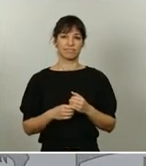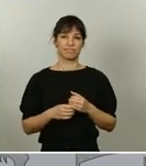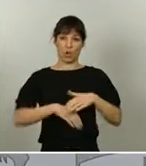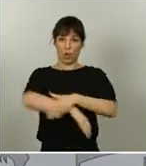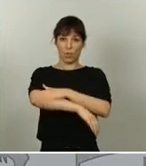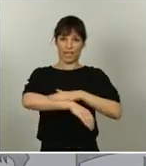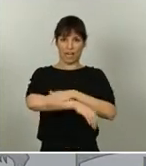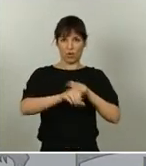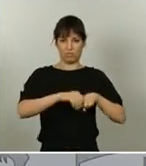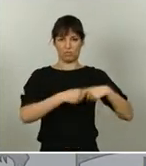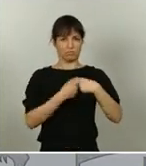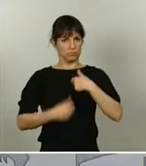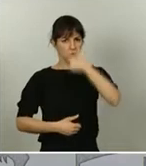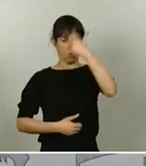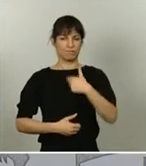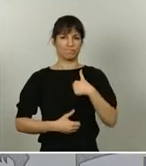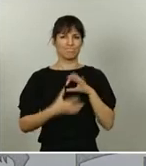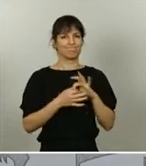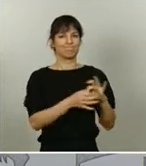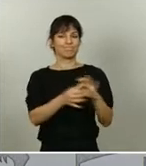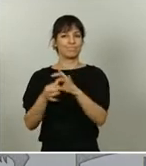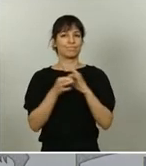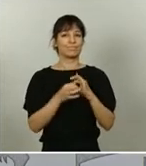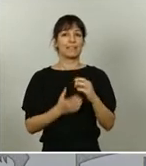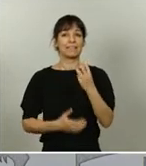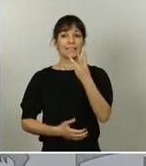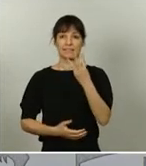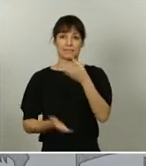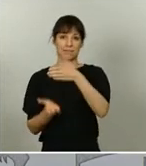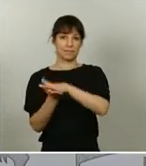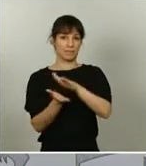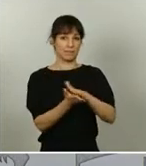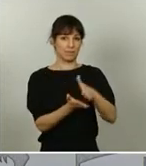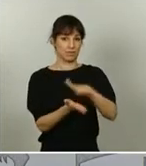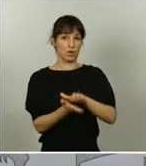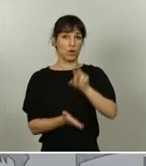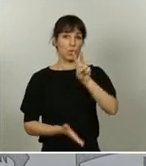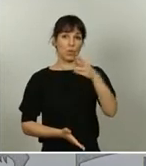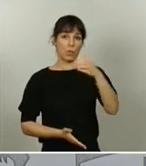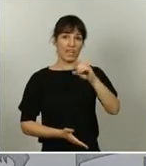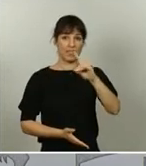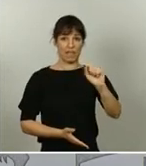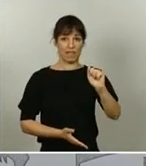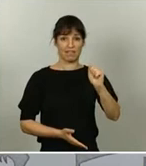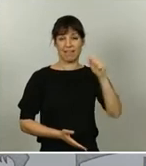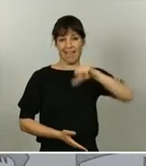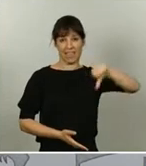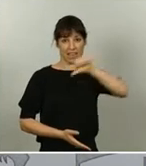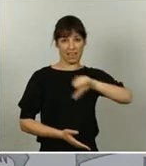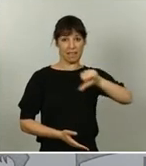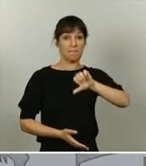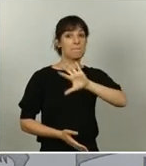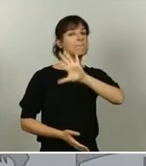mía propia con las familias de las tres víctimas mortales registradas hoy en Úbeda, en Jaén, en lo que parece un nuevo caso,